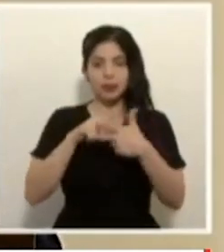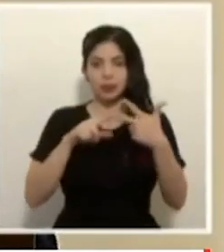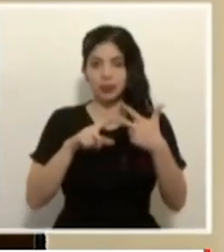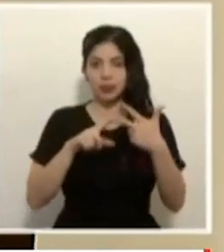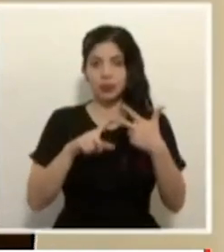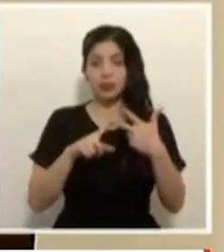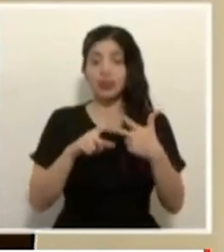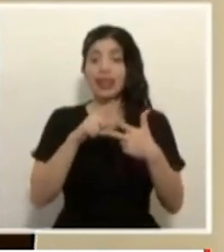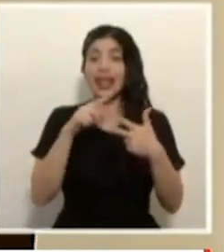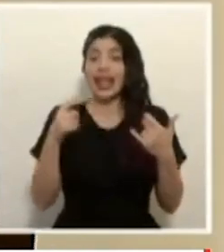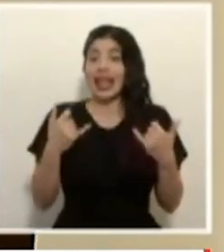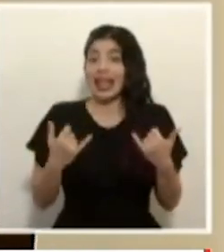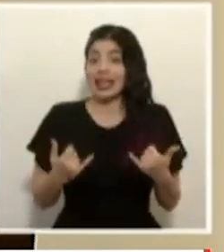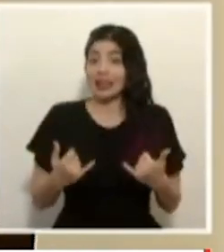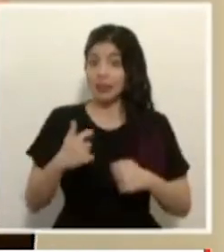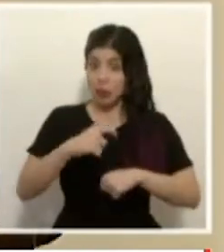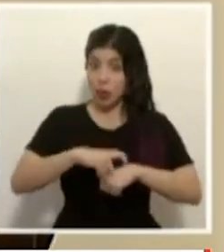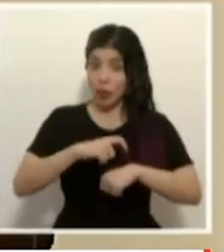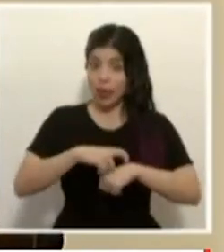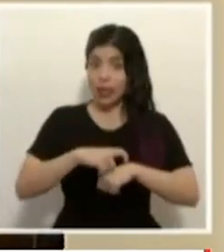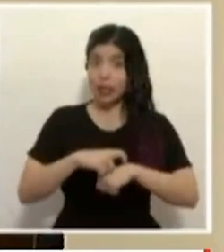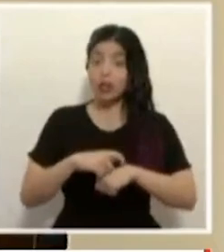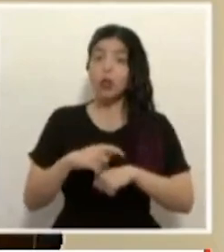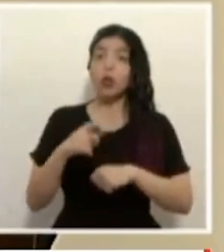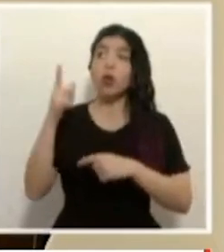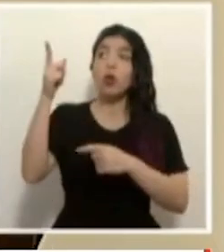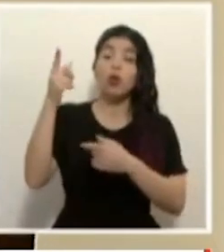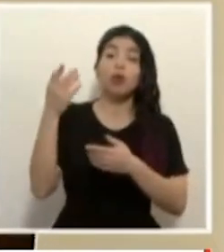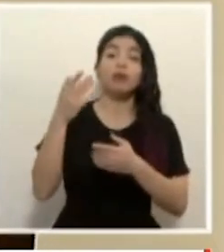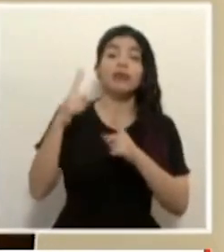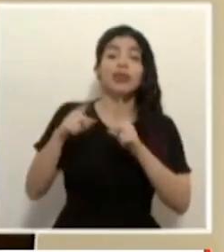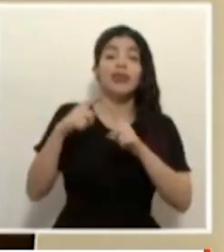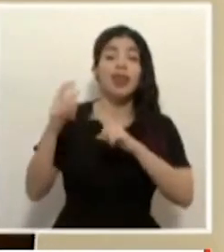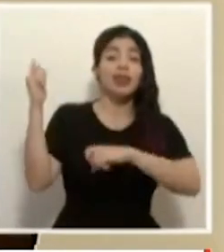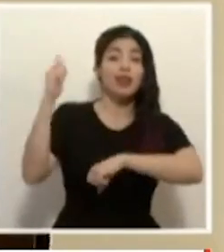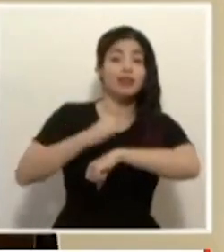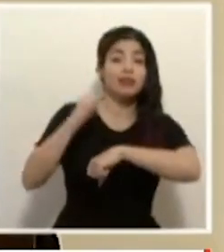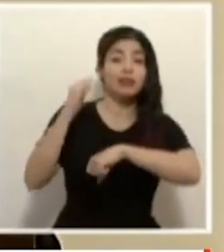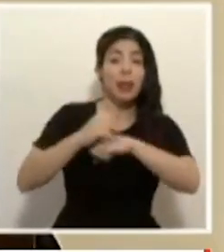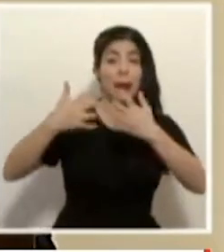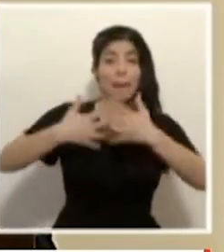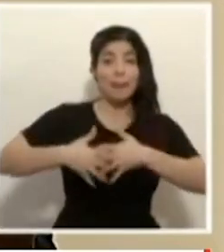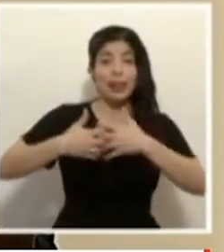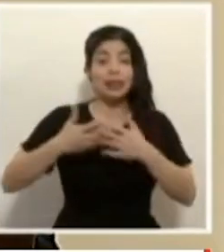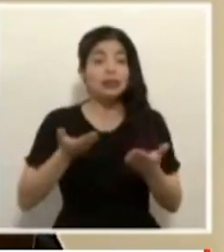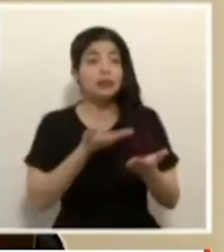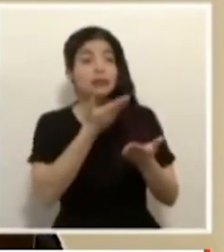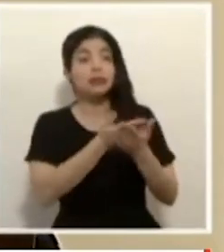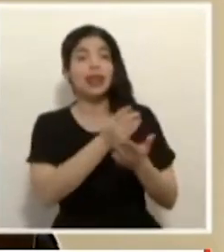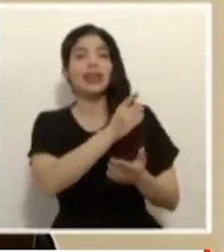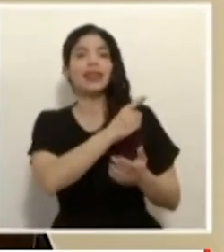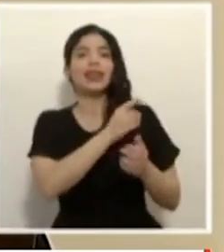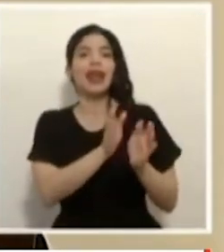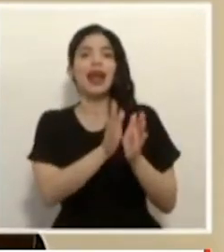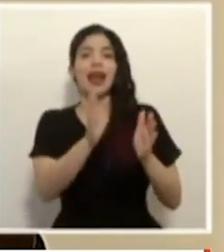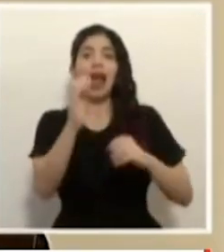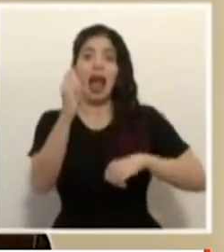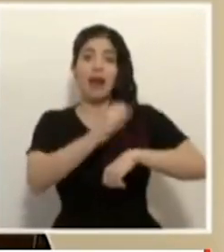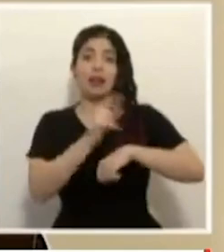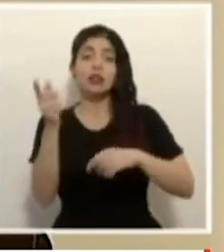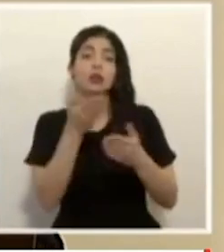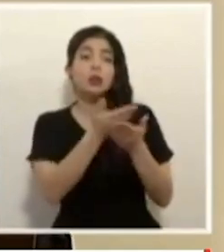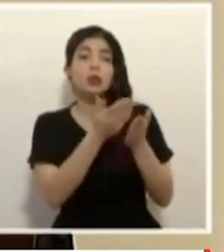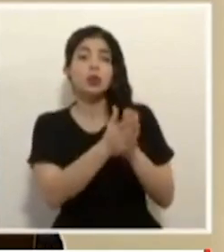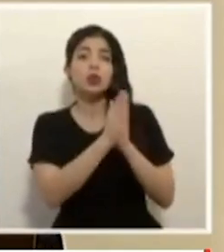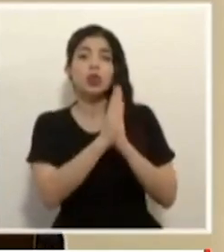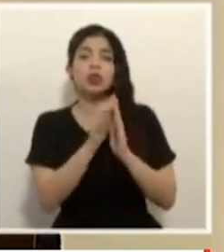práctica, en estos momentos, las solicitudes presentadas por Aerolíneas ante la Dirección General de Besión Civil, esto significa menos de